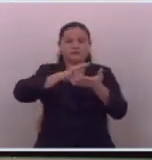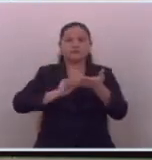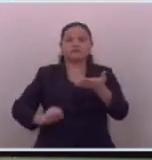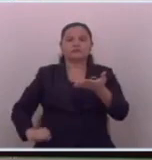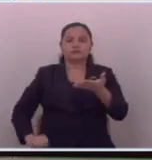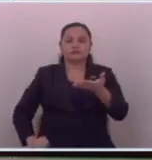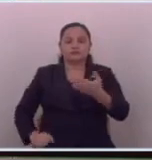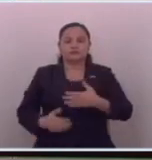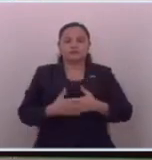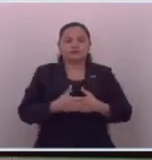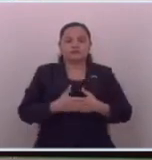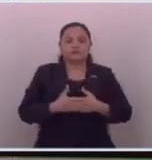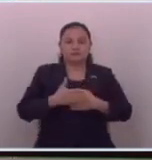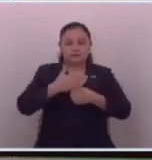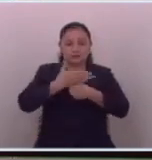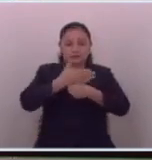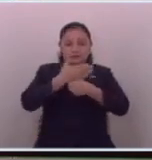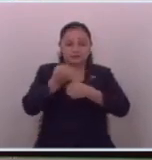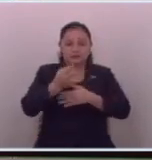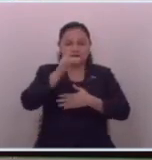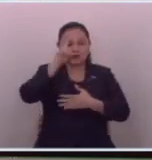nuevas ideas